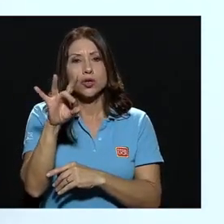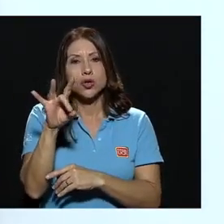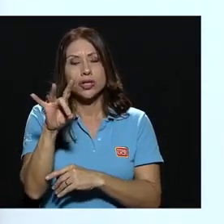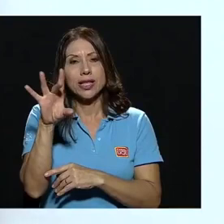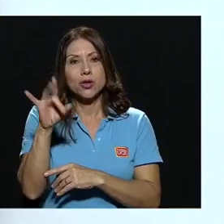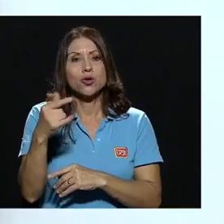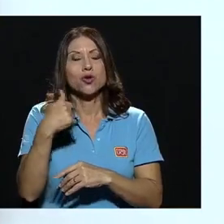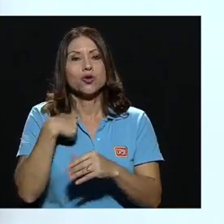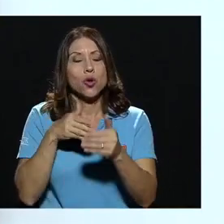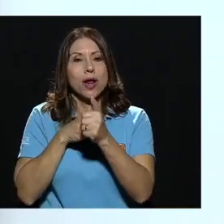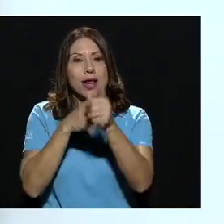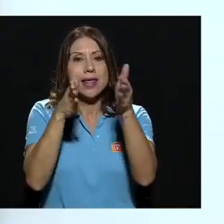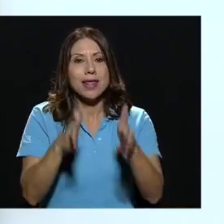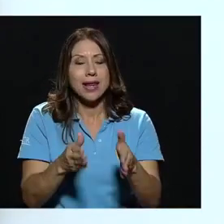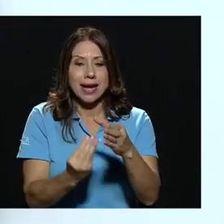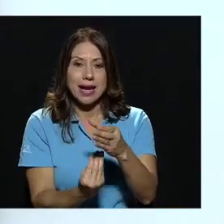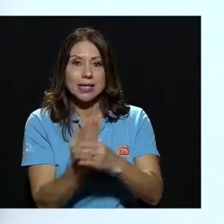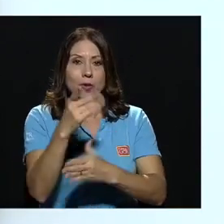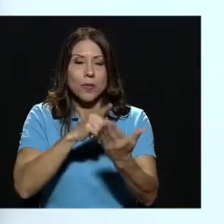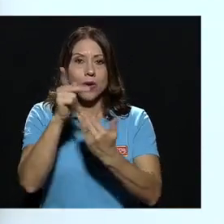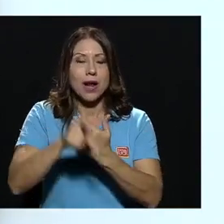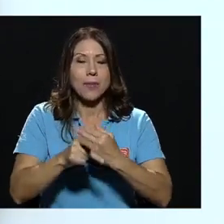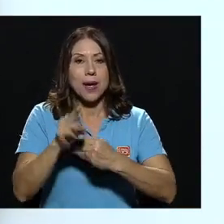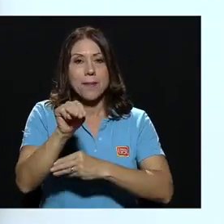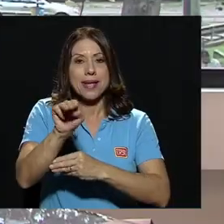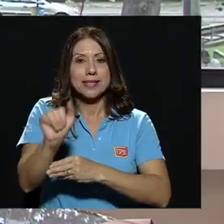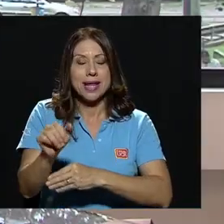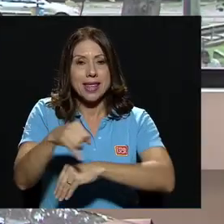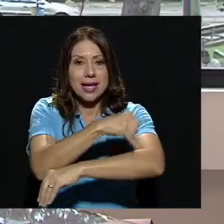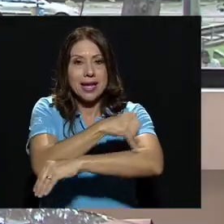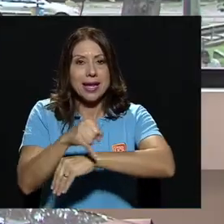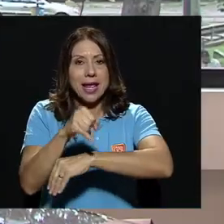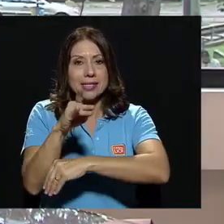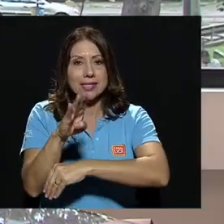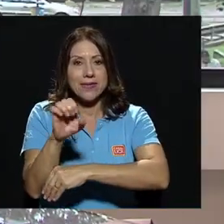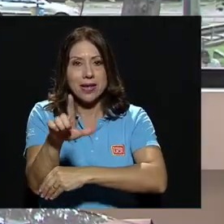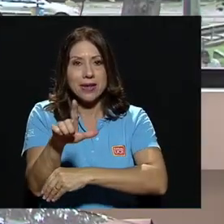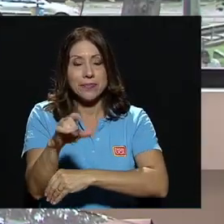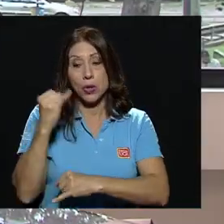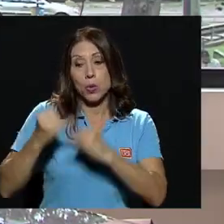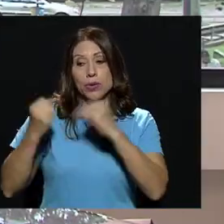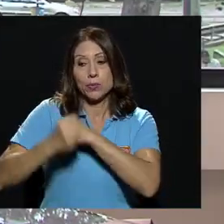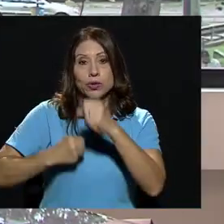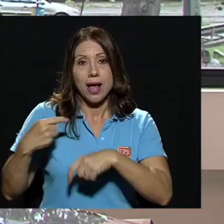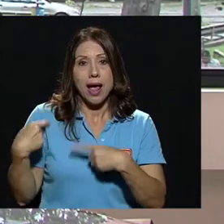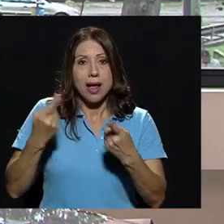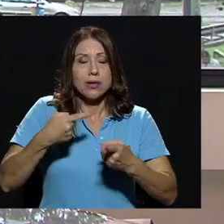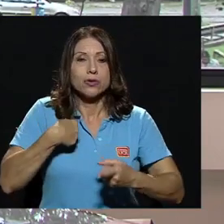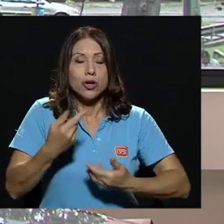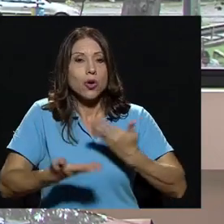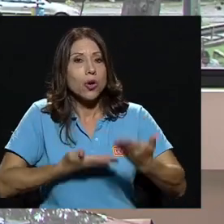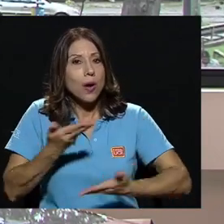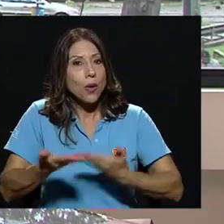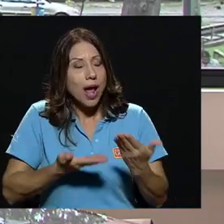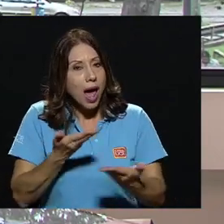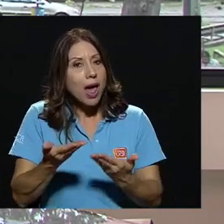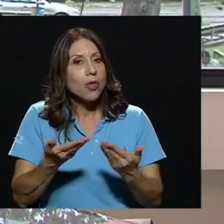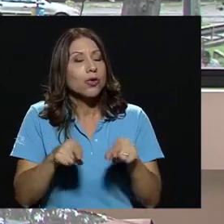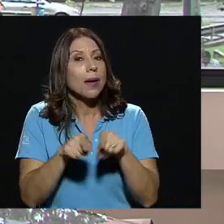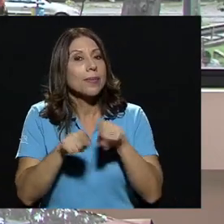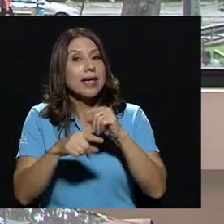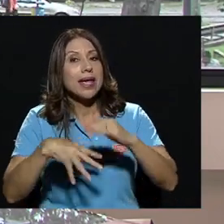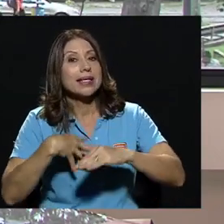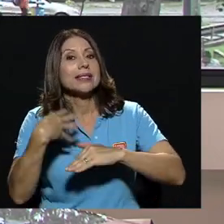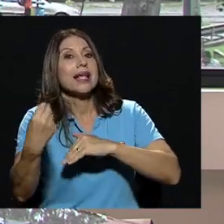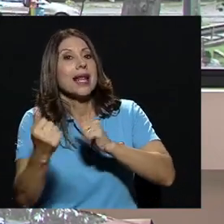la creación del programa de maestría en Ingeniería Civil. En los últimos años también he colaborado de manera externa